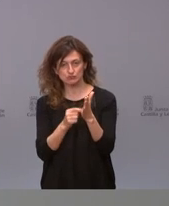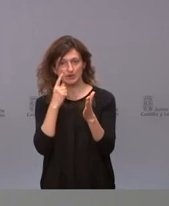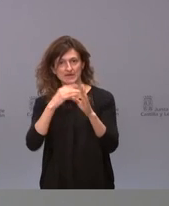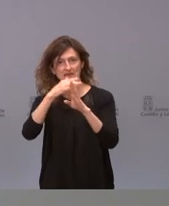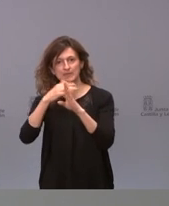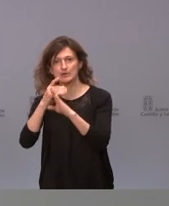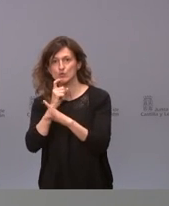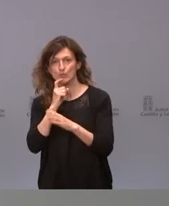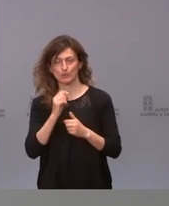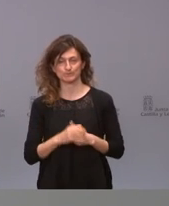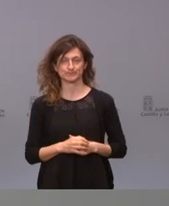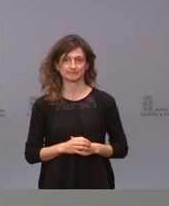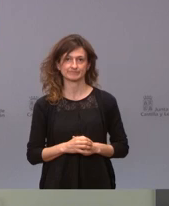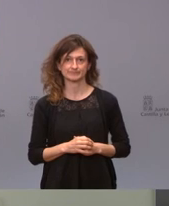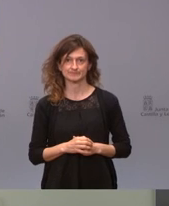nivel están